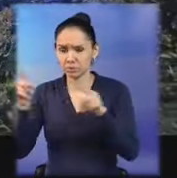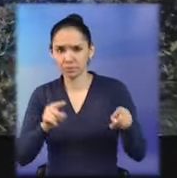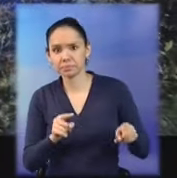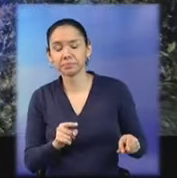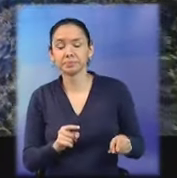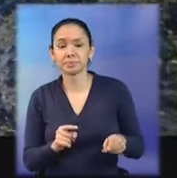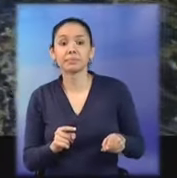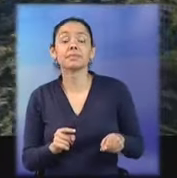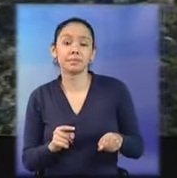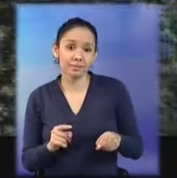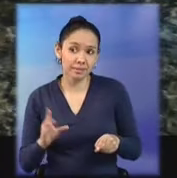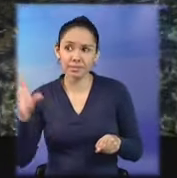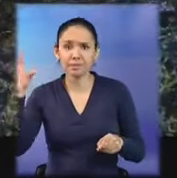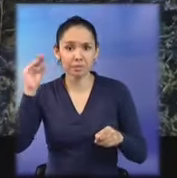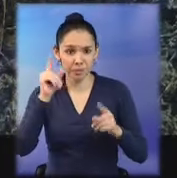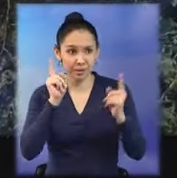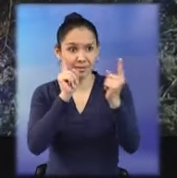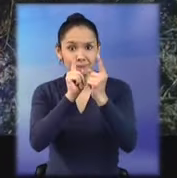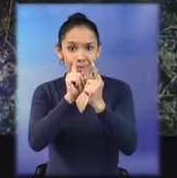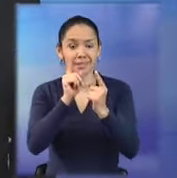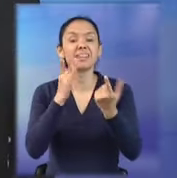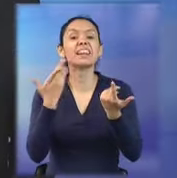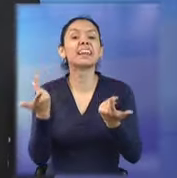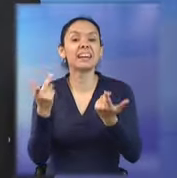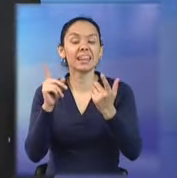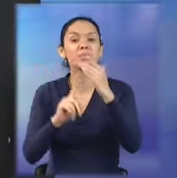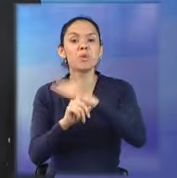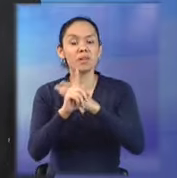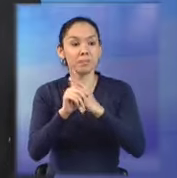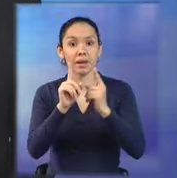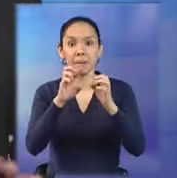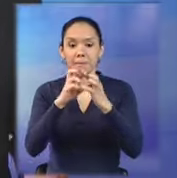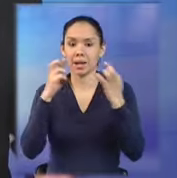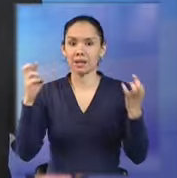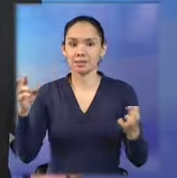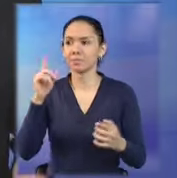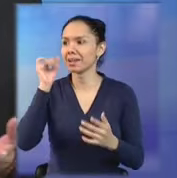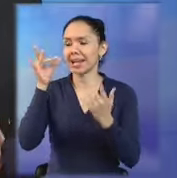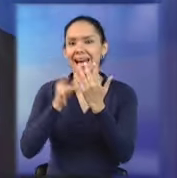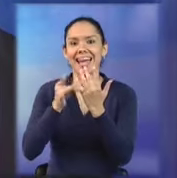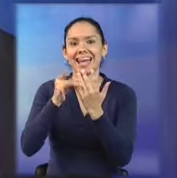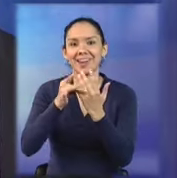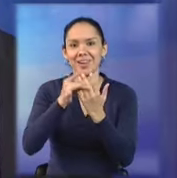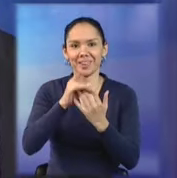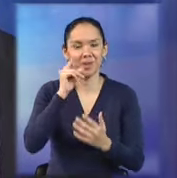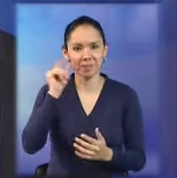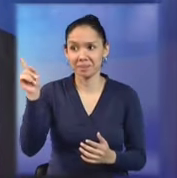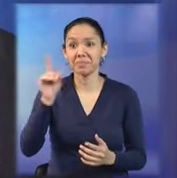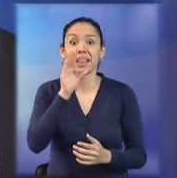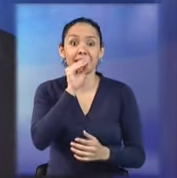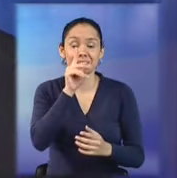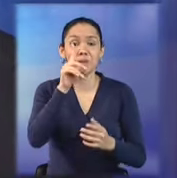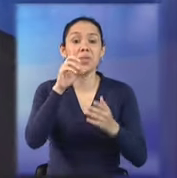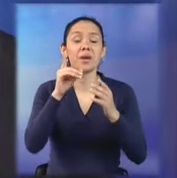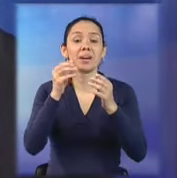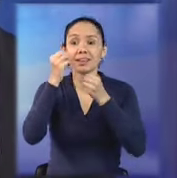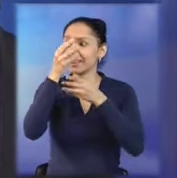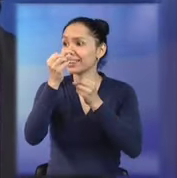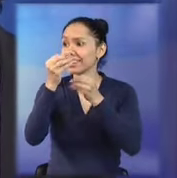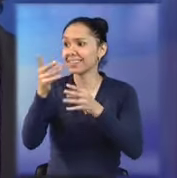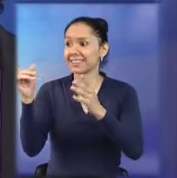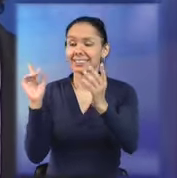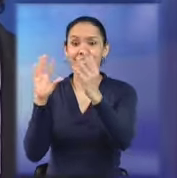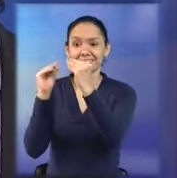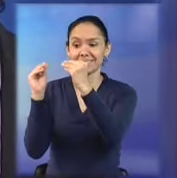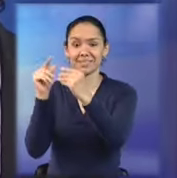El que tuvo un encuentro cercano del primer tipo. Fue el periodista Aroldo Sánchez. Cuentan que en un programa de diálogos.